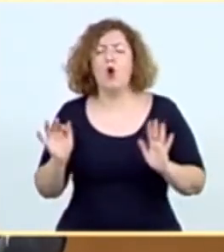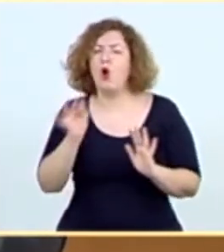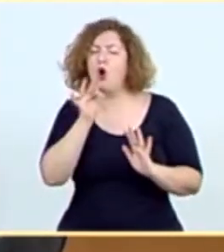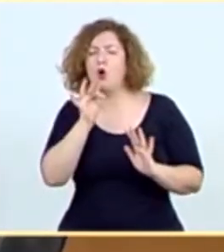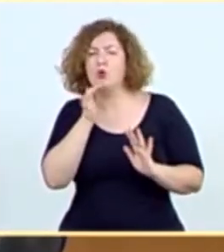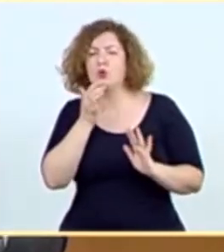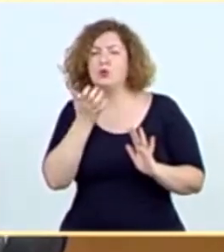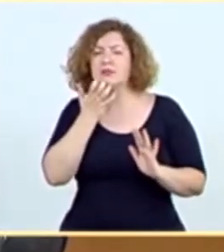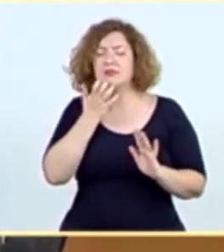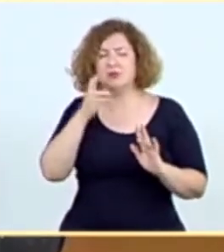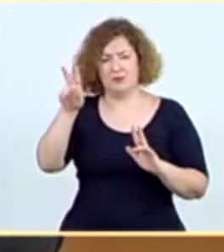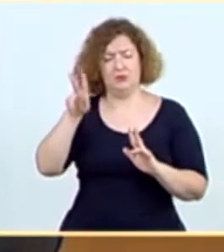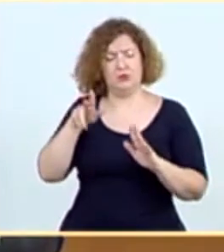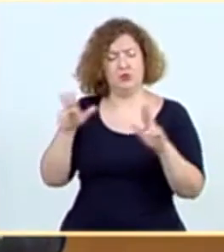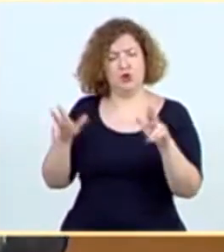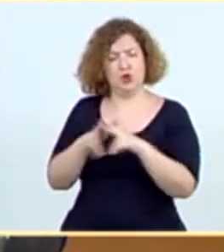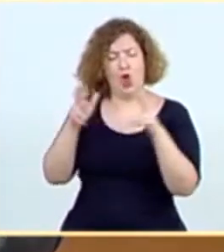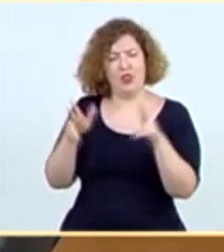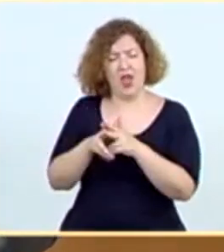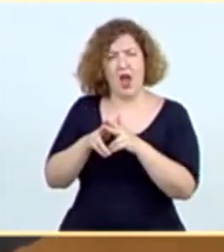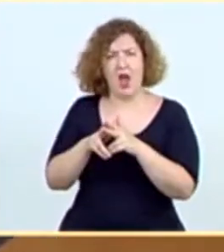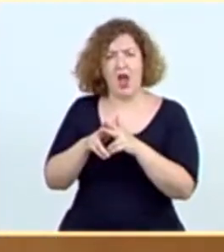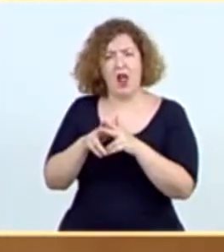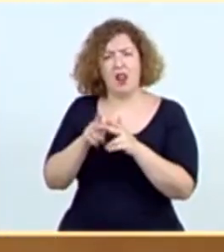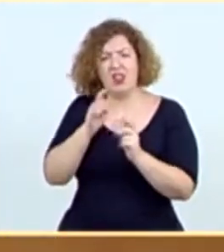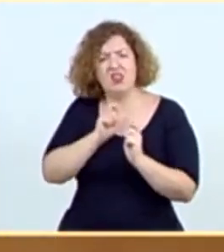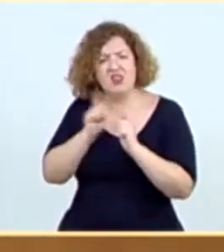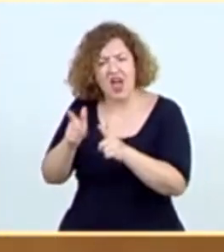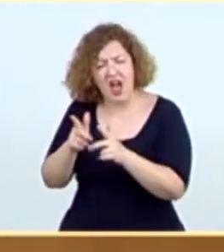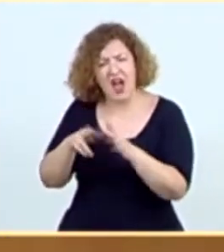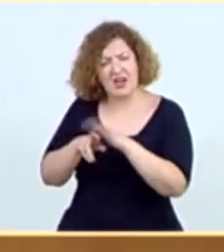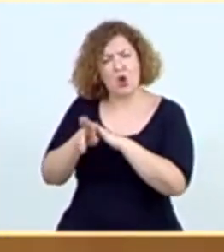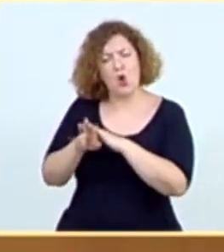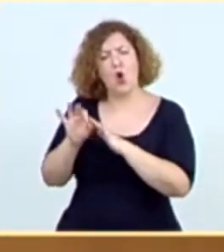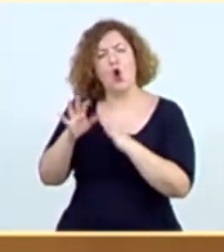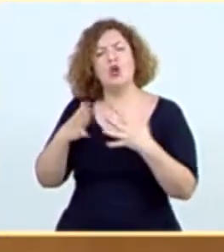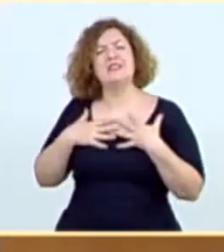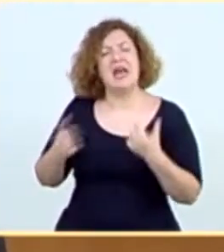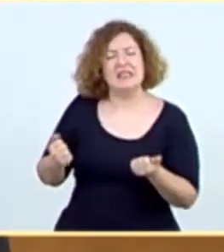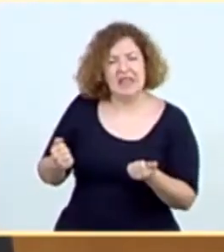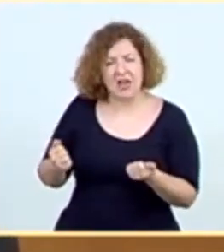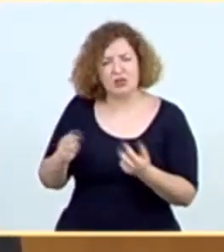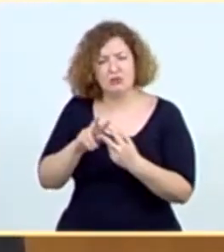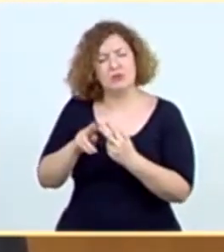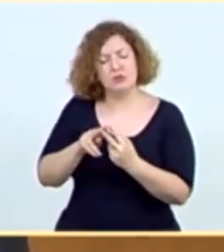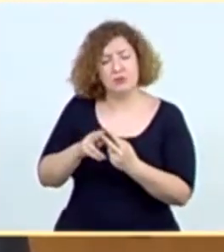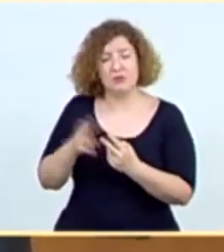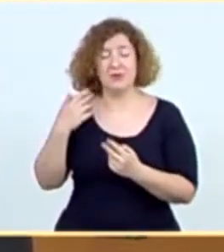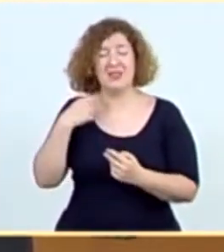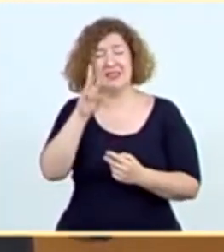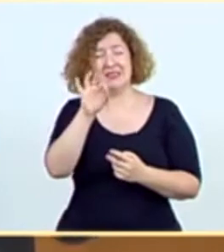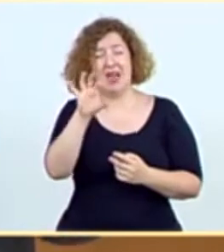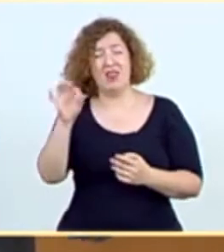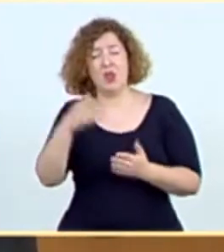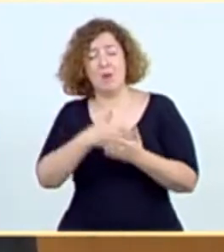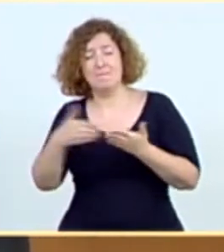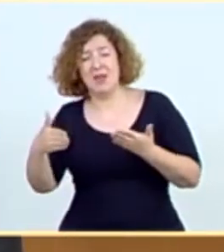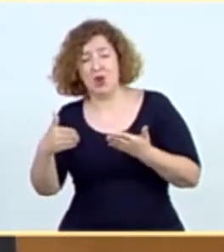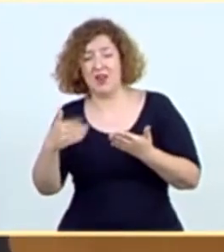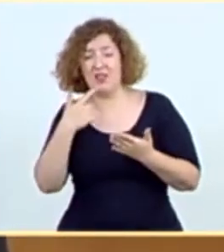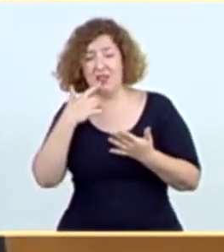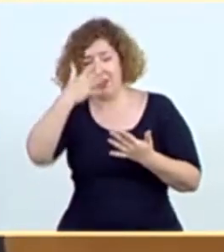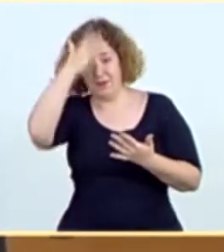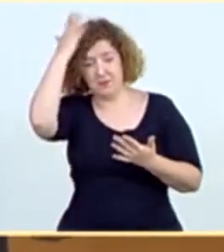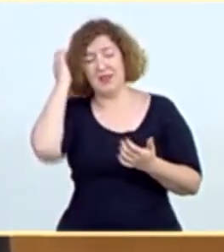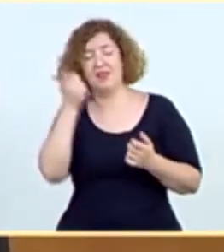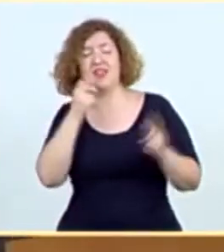recurso social o va a convertirse más en un recurso sanitario? Porque los 300 millones que hablaba el señor Iglesias le quedó él para el